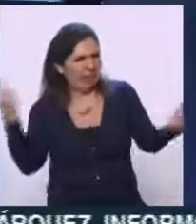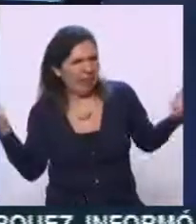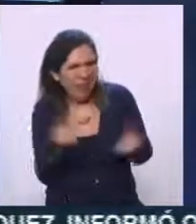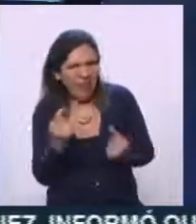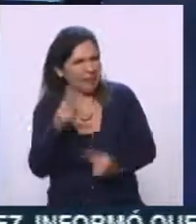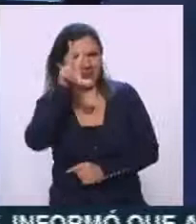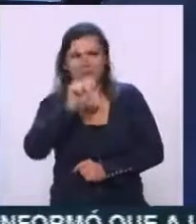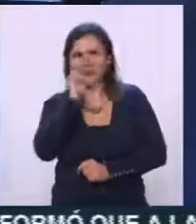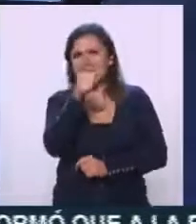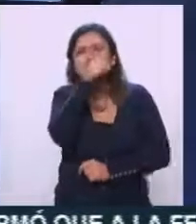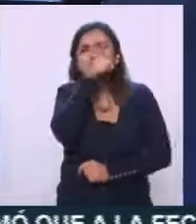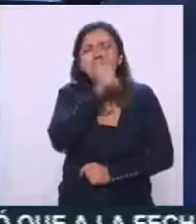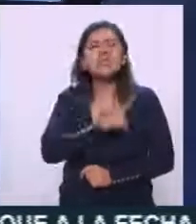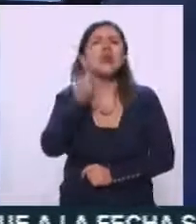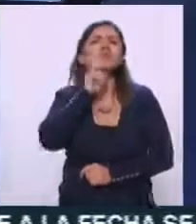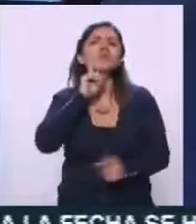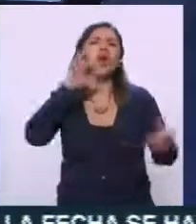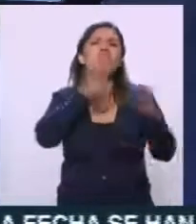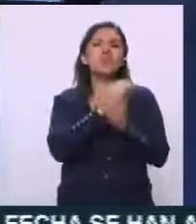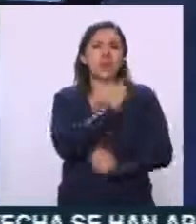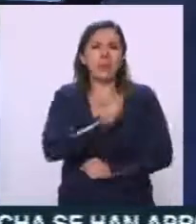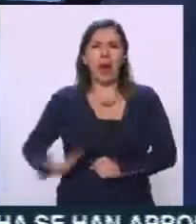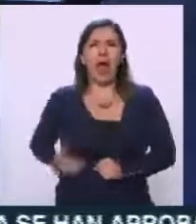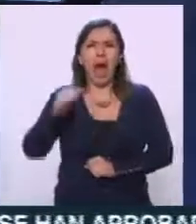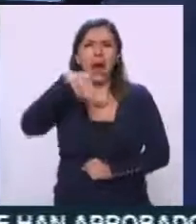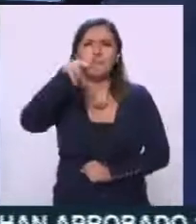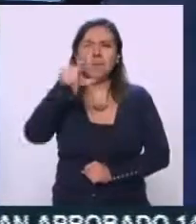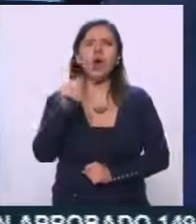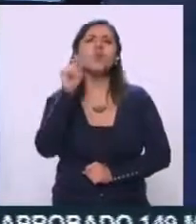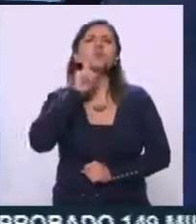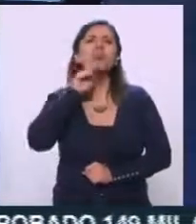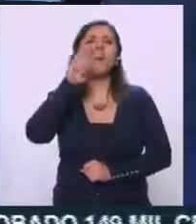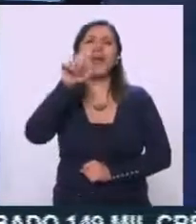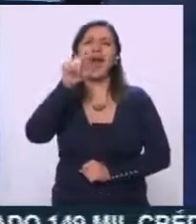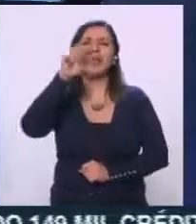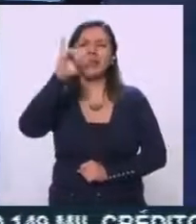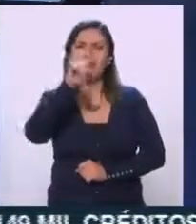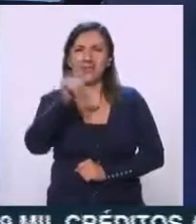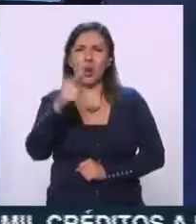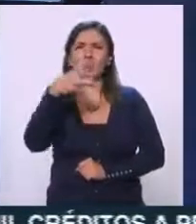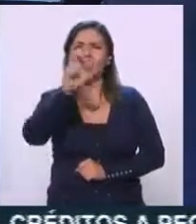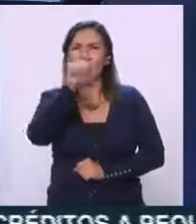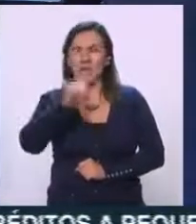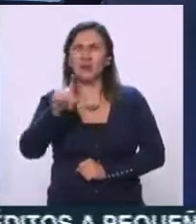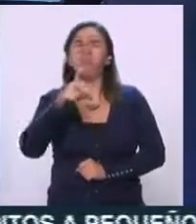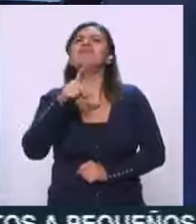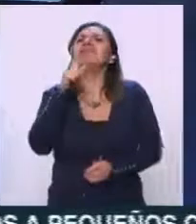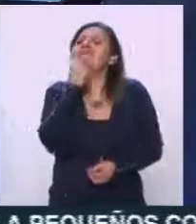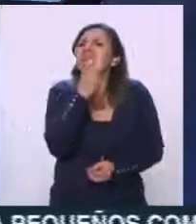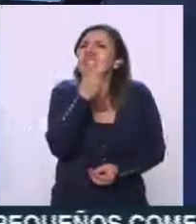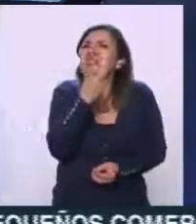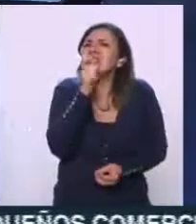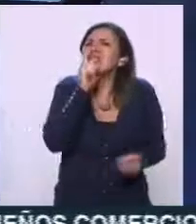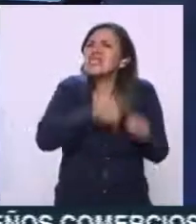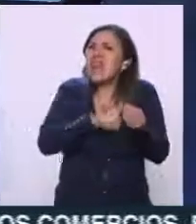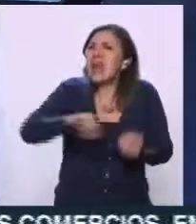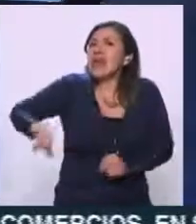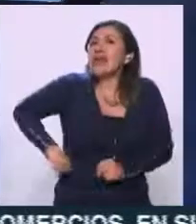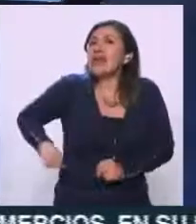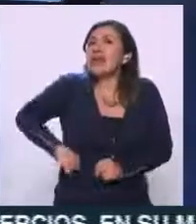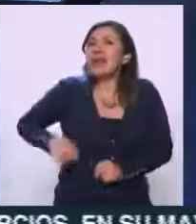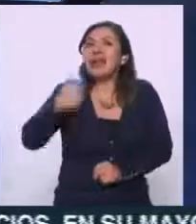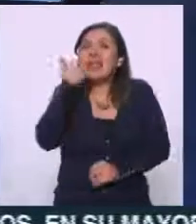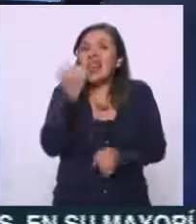del presidente López Obrador, la señora Gutiérrez Müller, ¿esta qué responderá? ¿A quién se le habrá ocurrido? ¿A quién le interesa este tipo